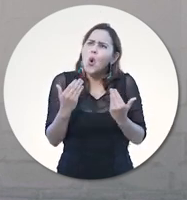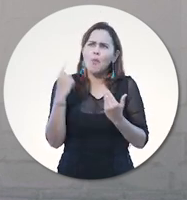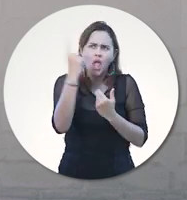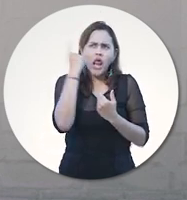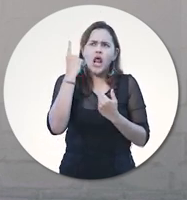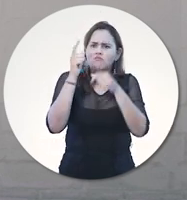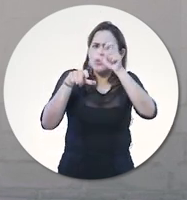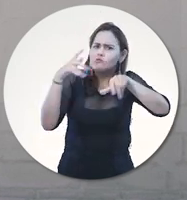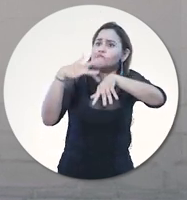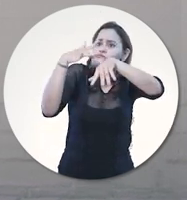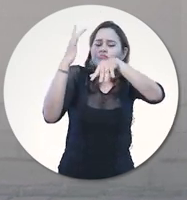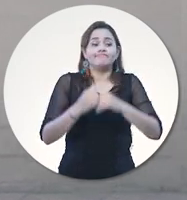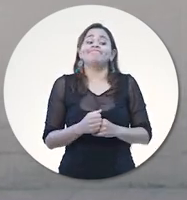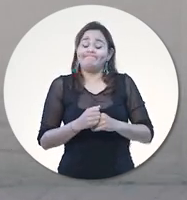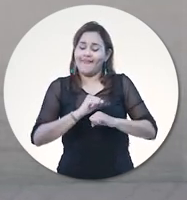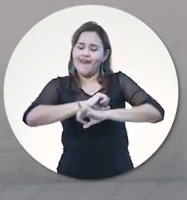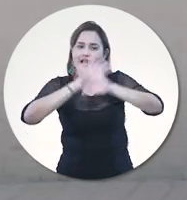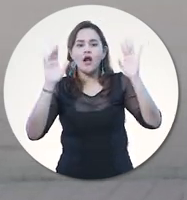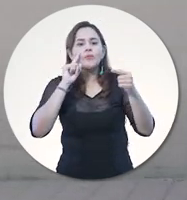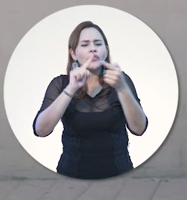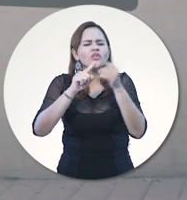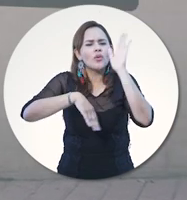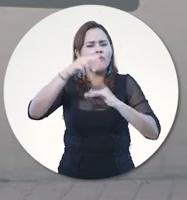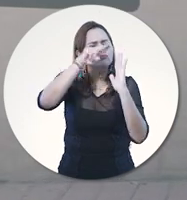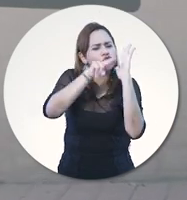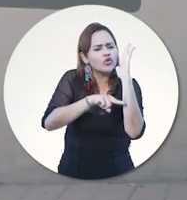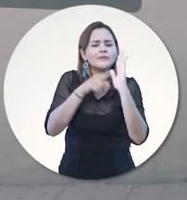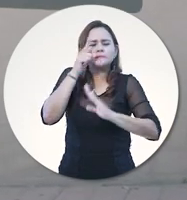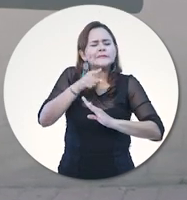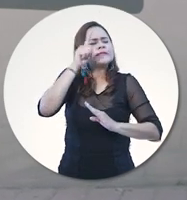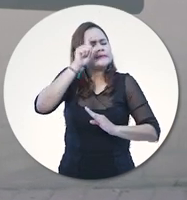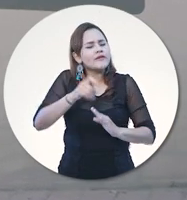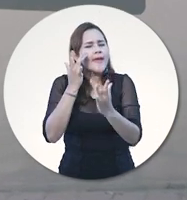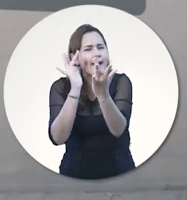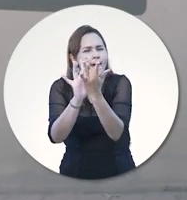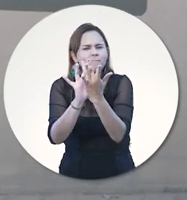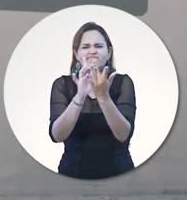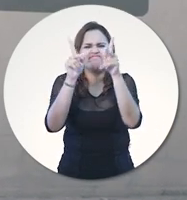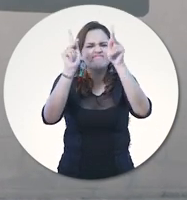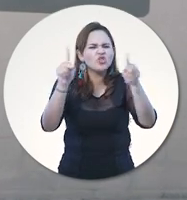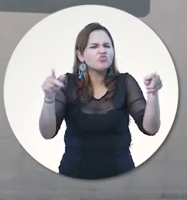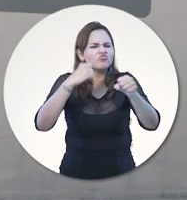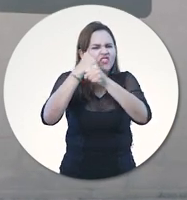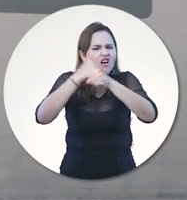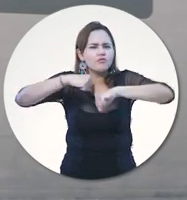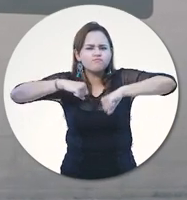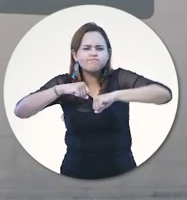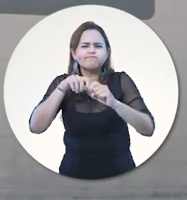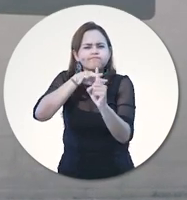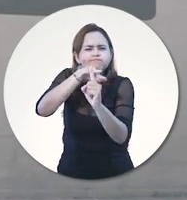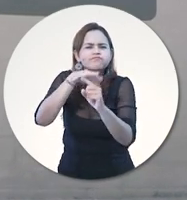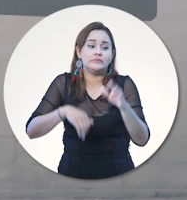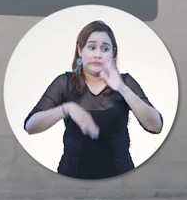motivada? Las políticas están orientadas al crecimiento integral de los trabajadores. Se cuenta con múltiples servicios como el Plan